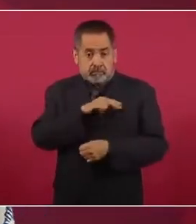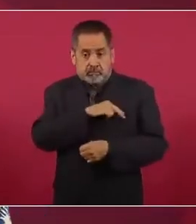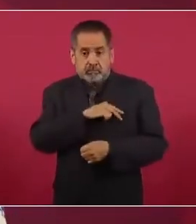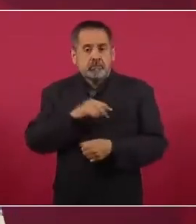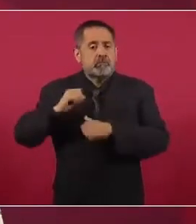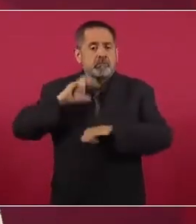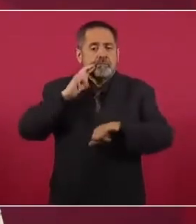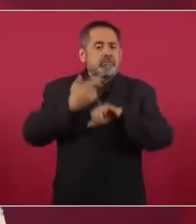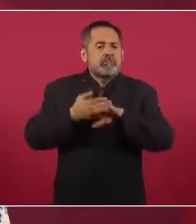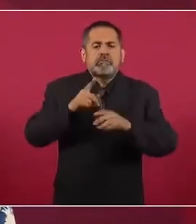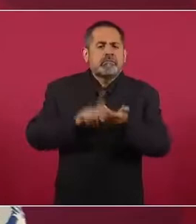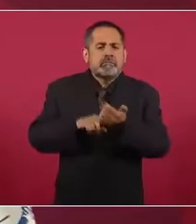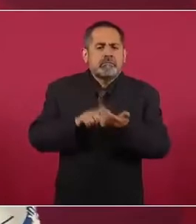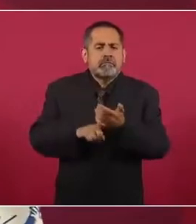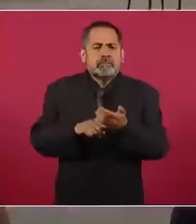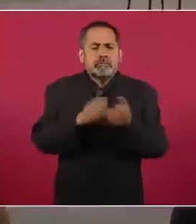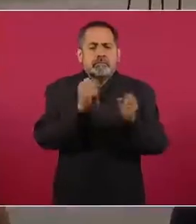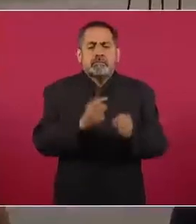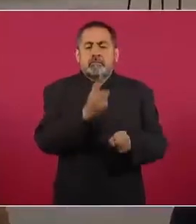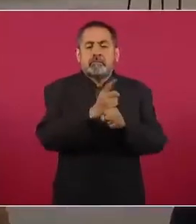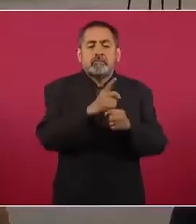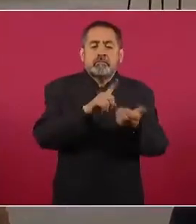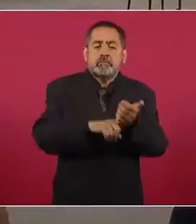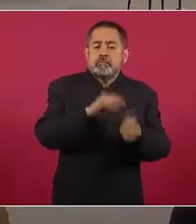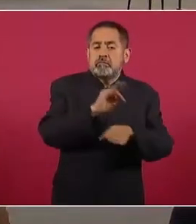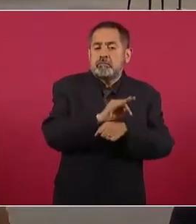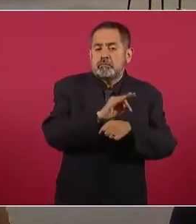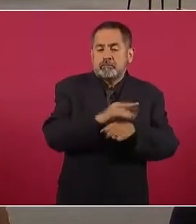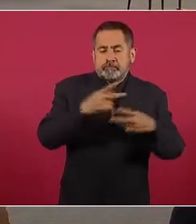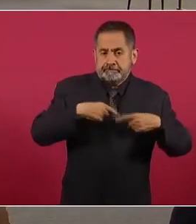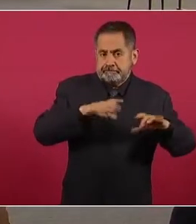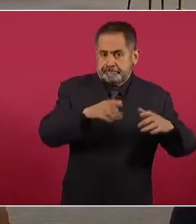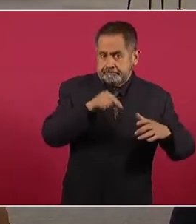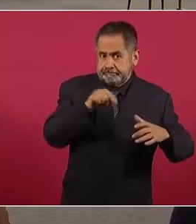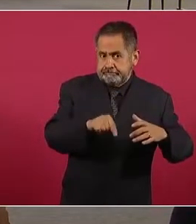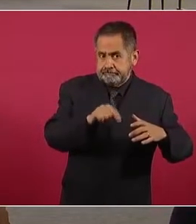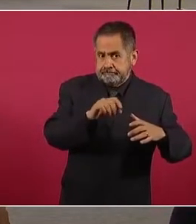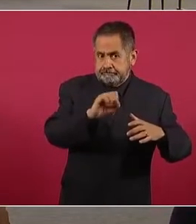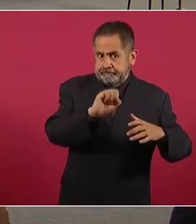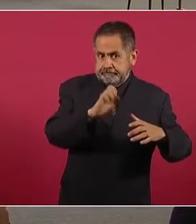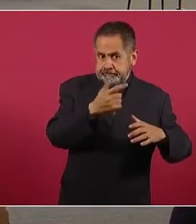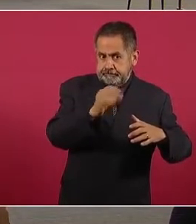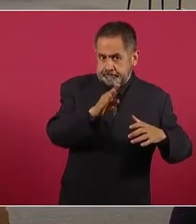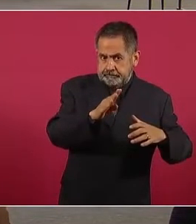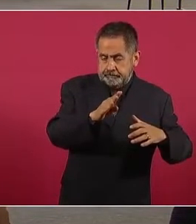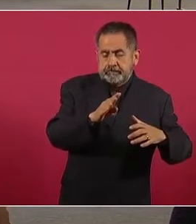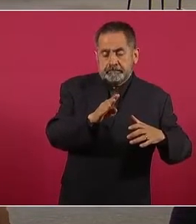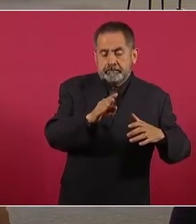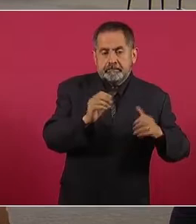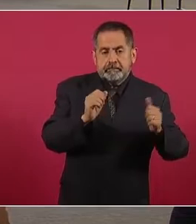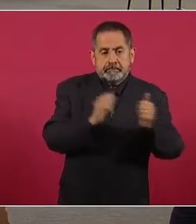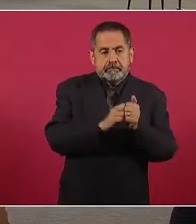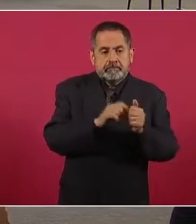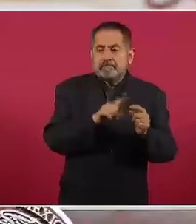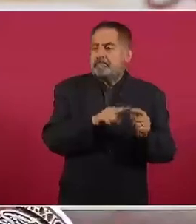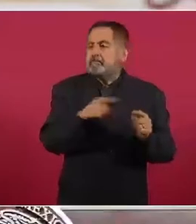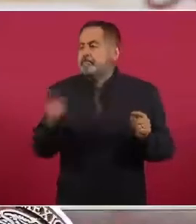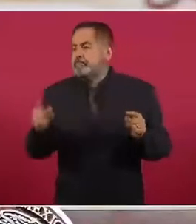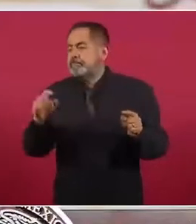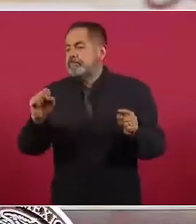la Secretaría de Seguridad y Protección Ciudadana y la operativa se hace en coordinación con la Sedena.